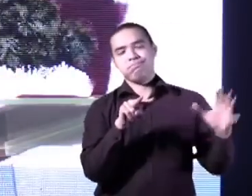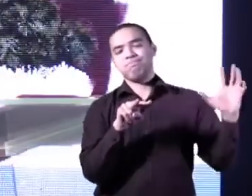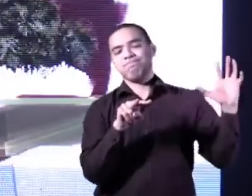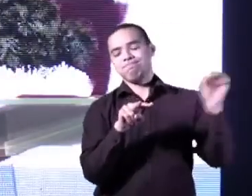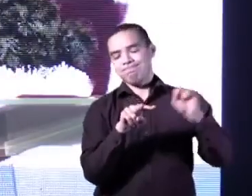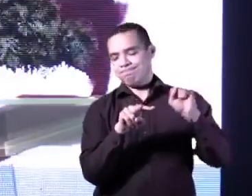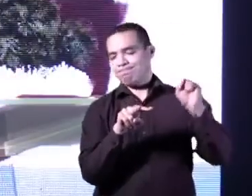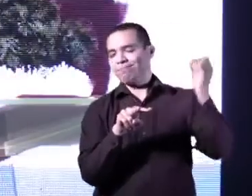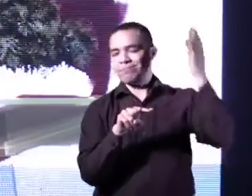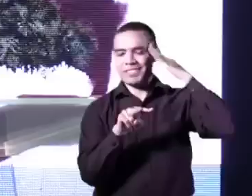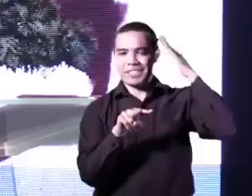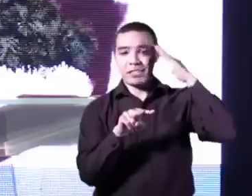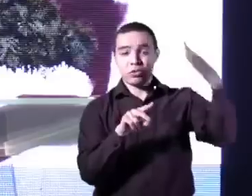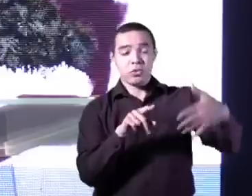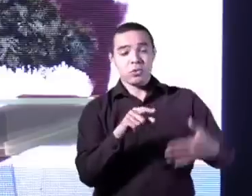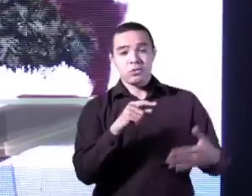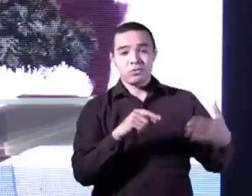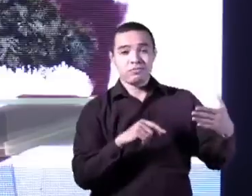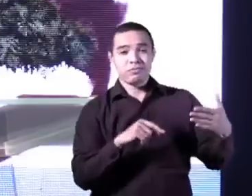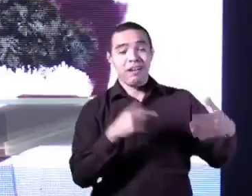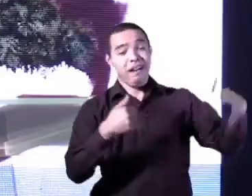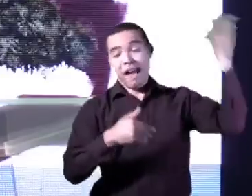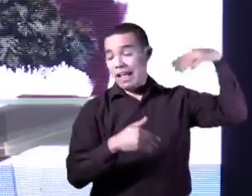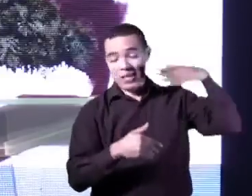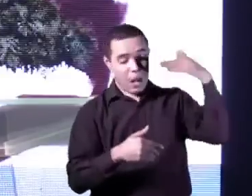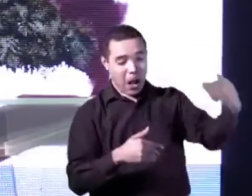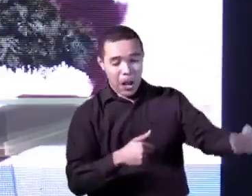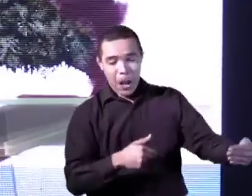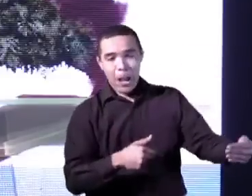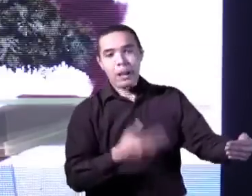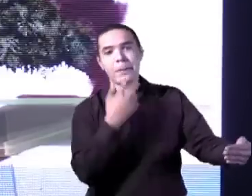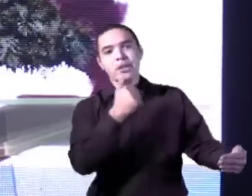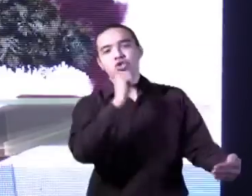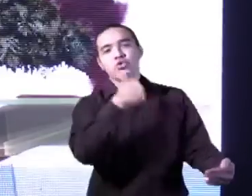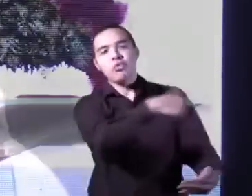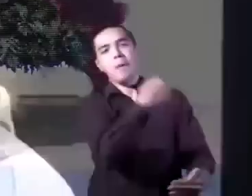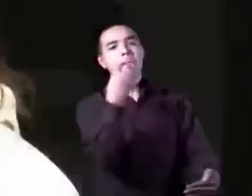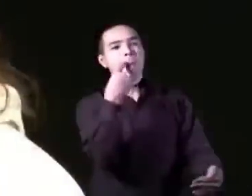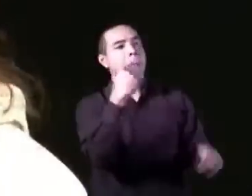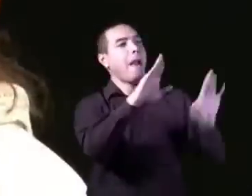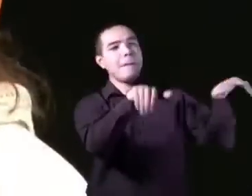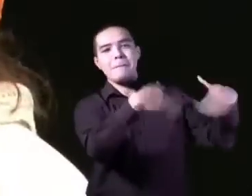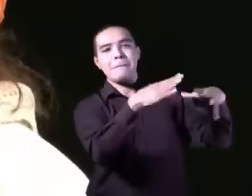que en su infancia sufrió de la ausencia de su padre.